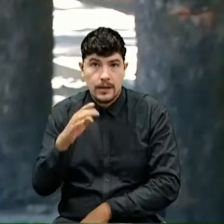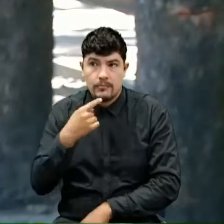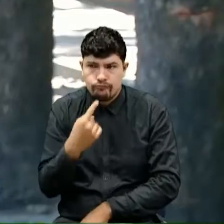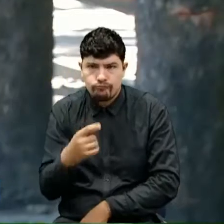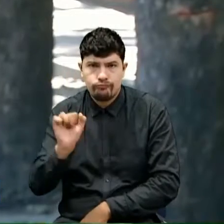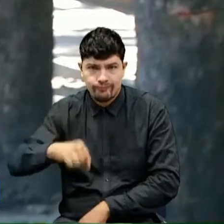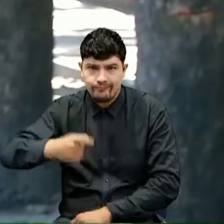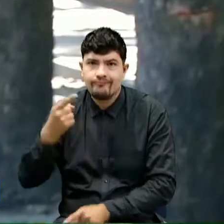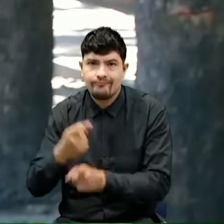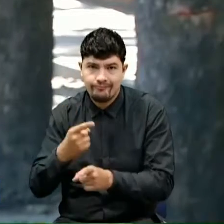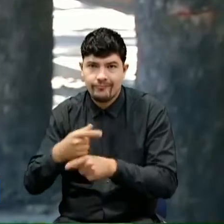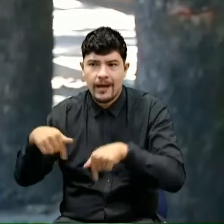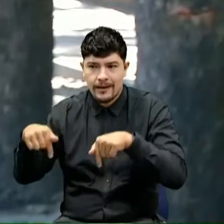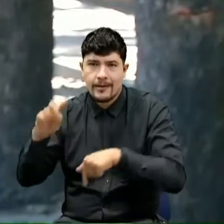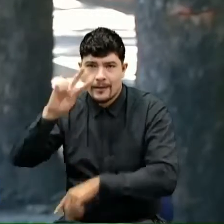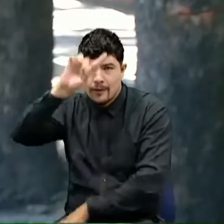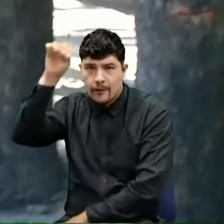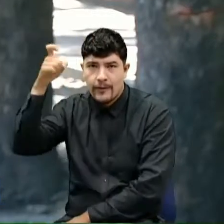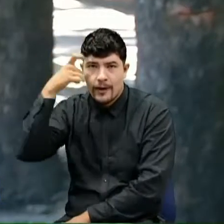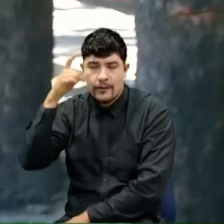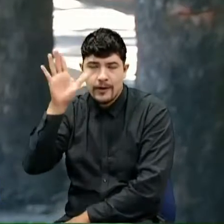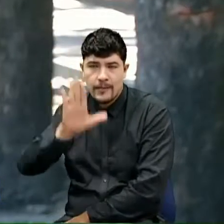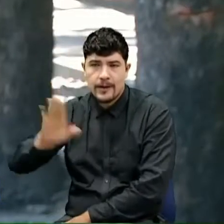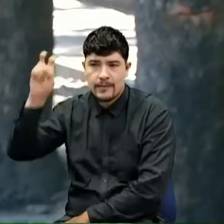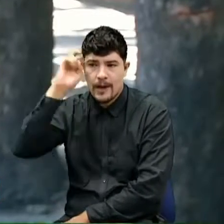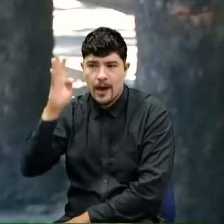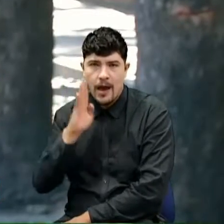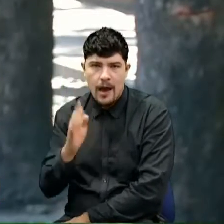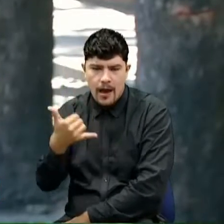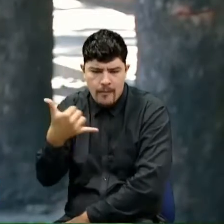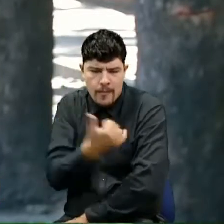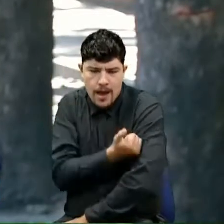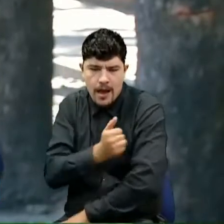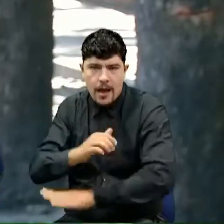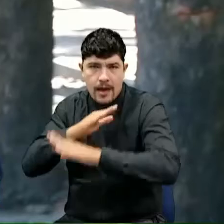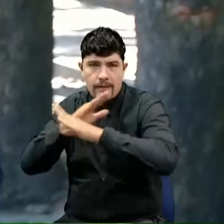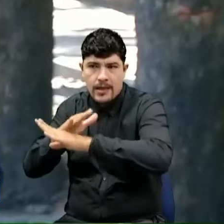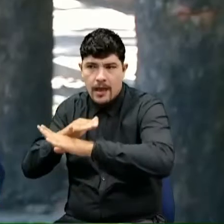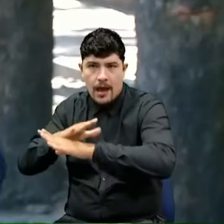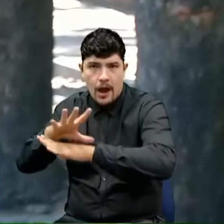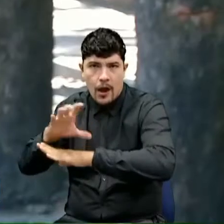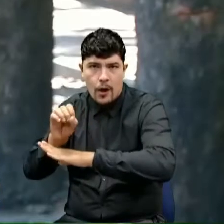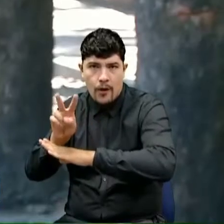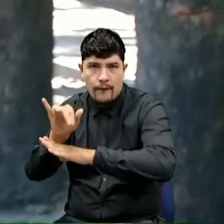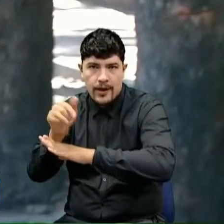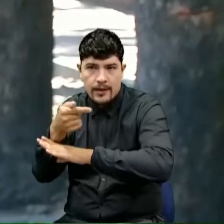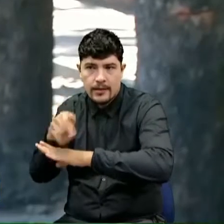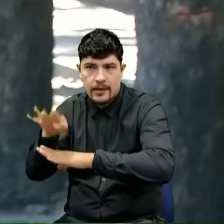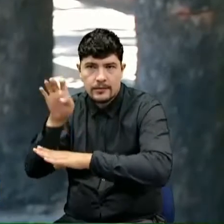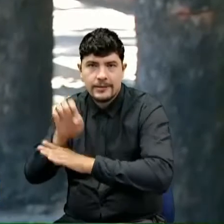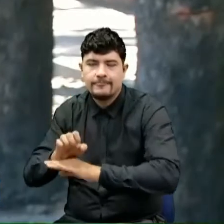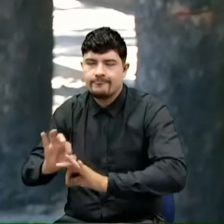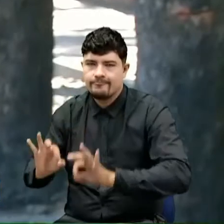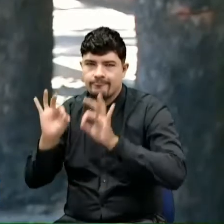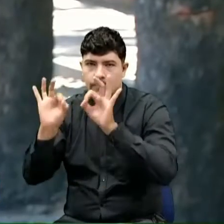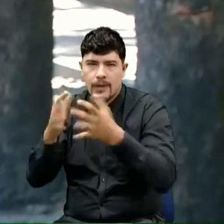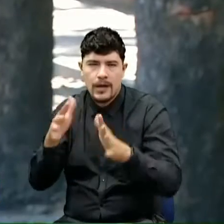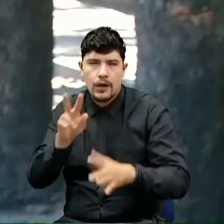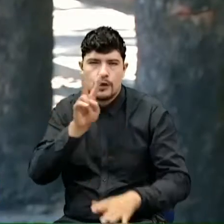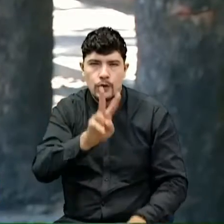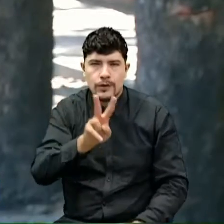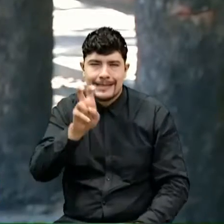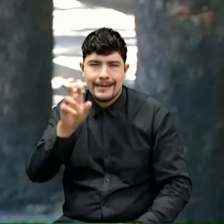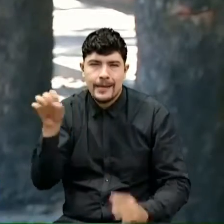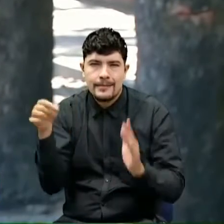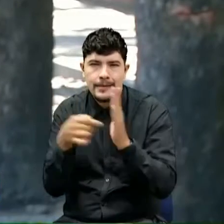vacuna contra el COVID-19, inicialmente serán más de 340 mil dosis que van a ser distribuidas para